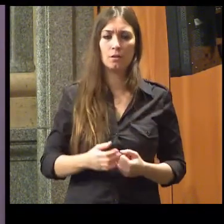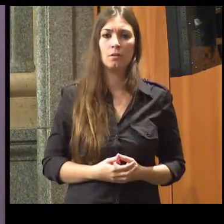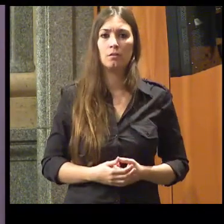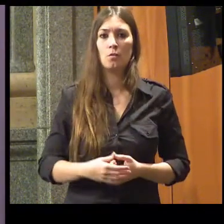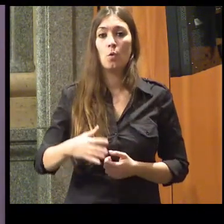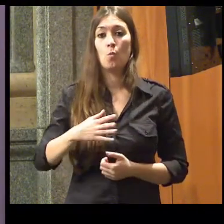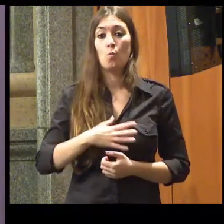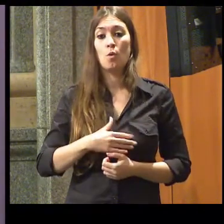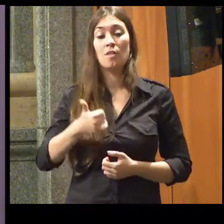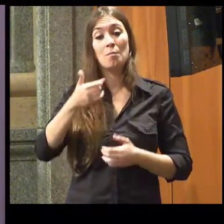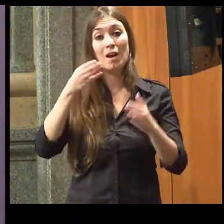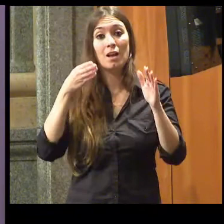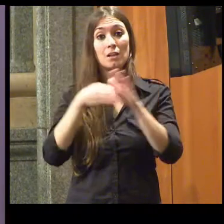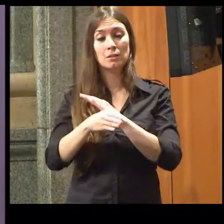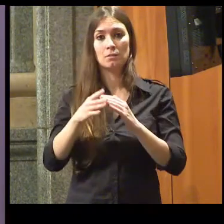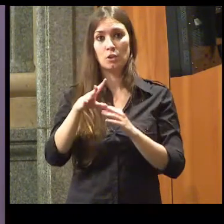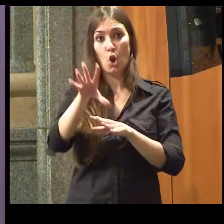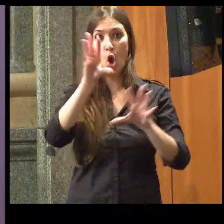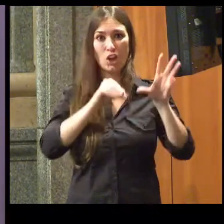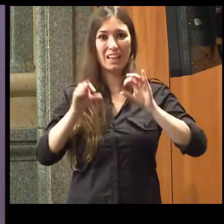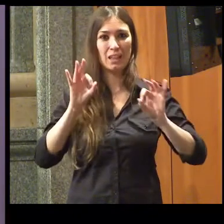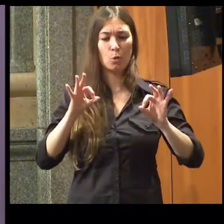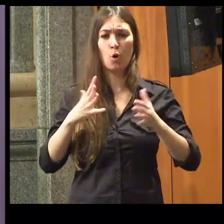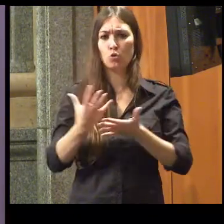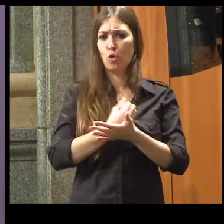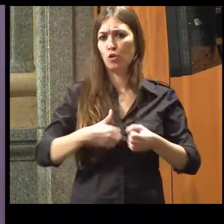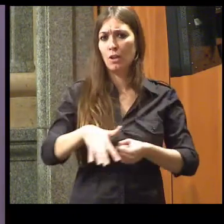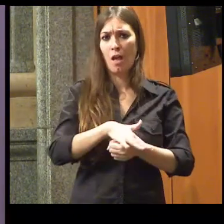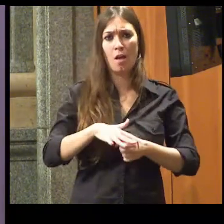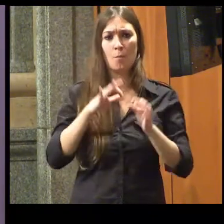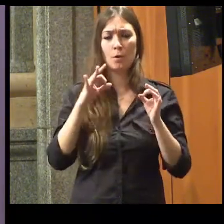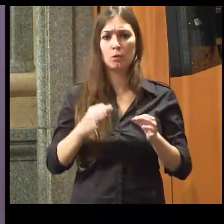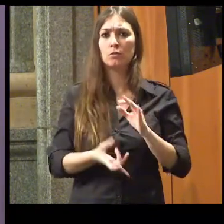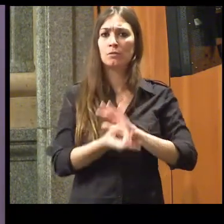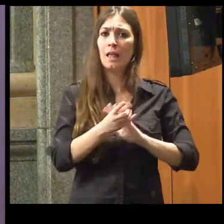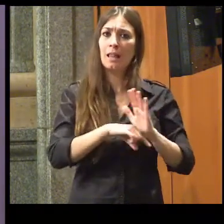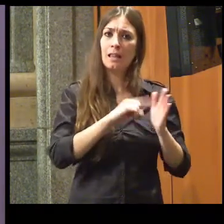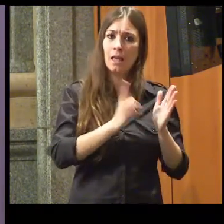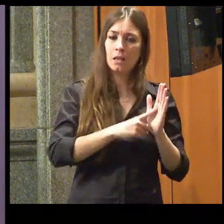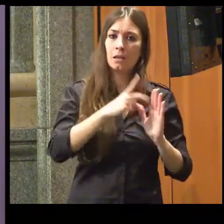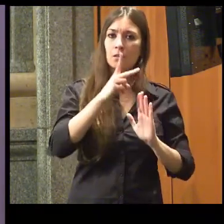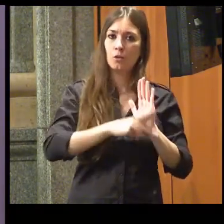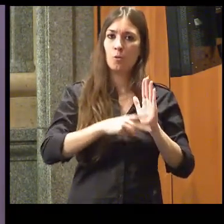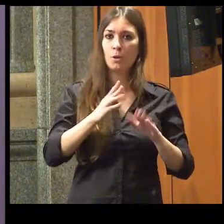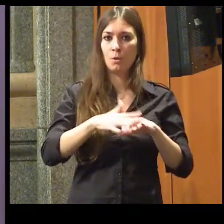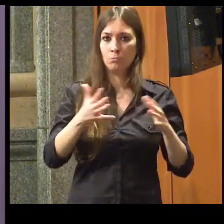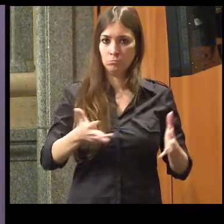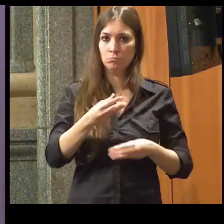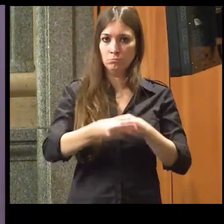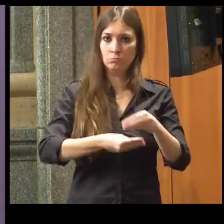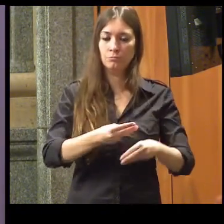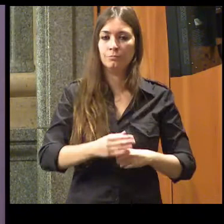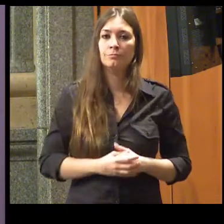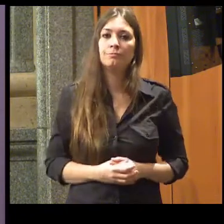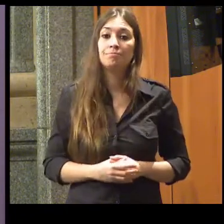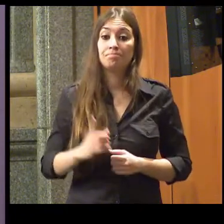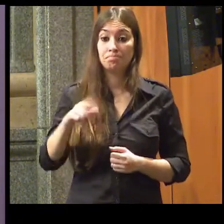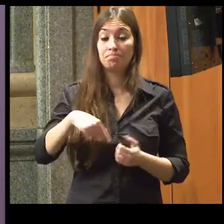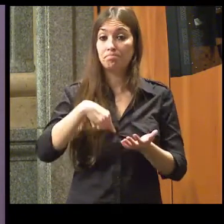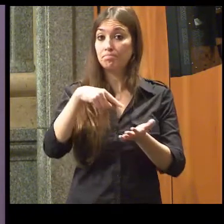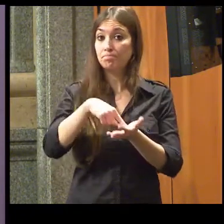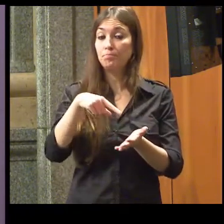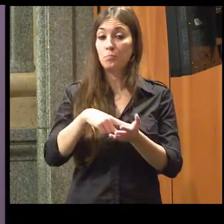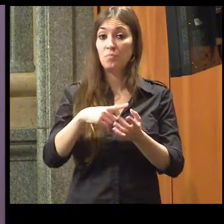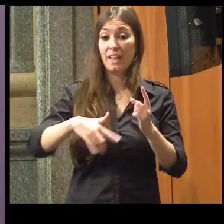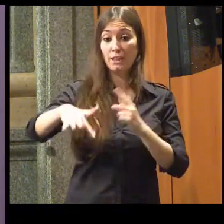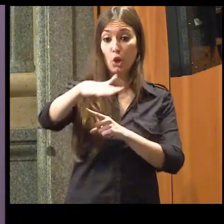fomentar la accesibilidad cognitiva en todos los ámbitos promoviendo leyes y normativas que lo promueven. Reivindicamos que los